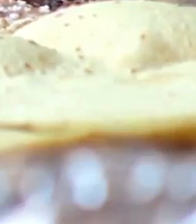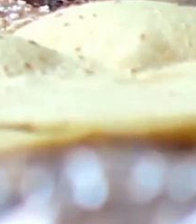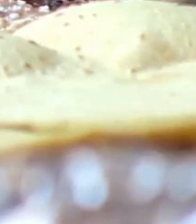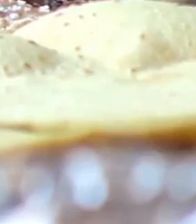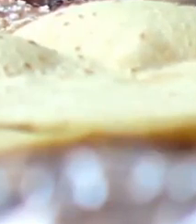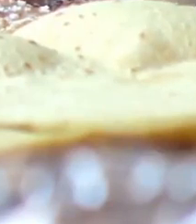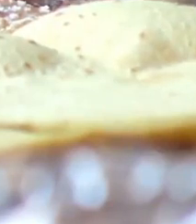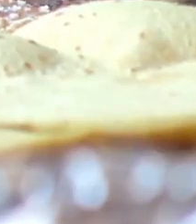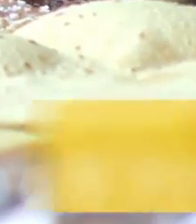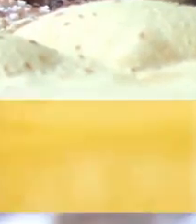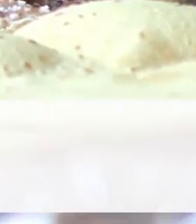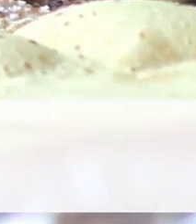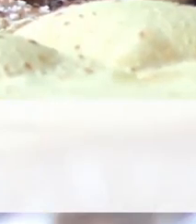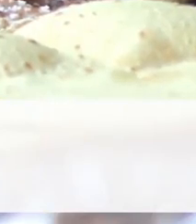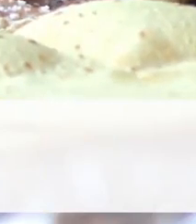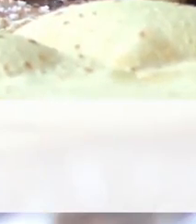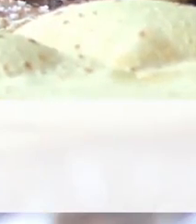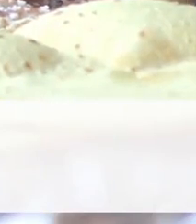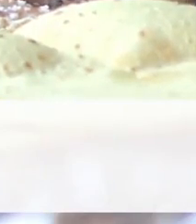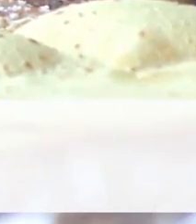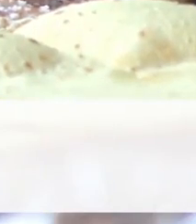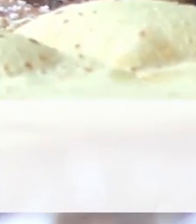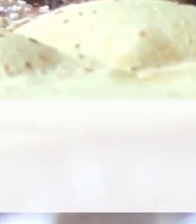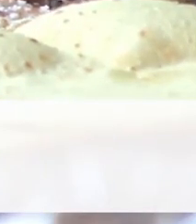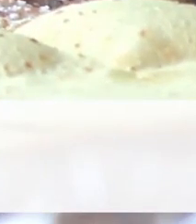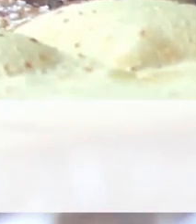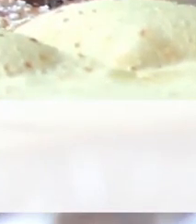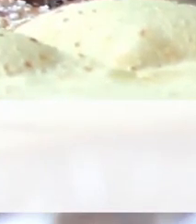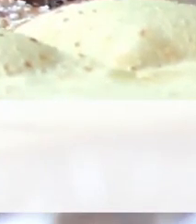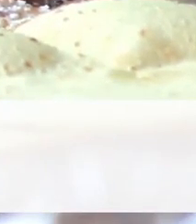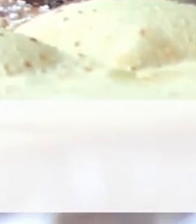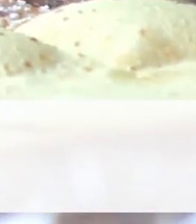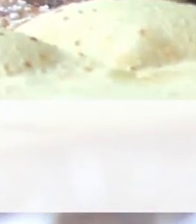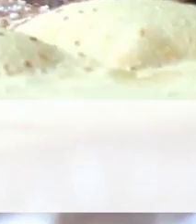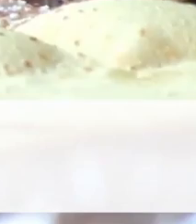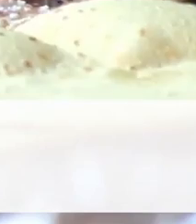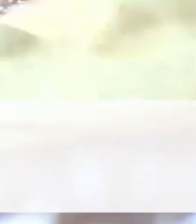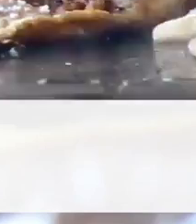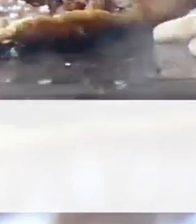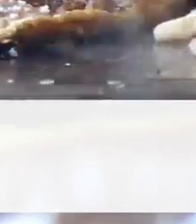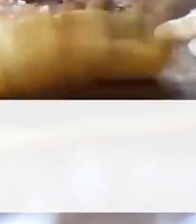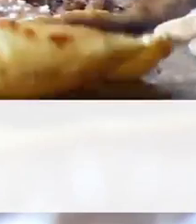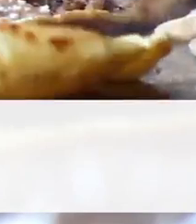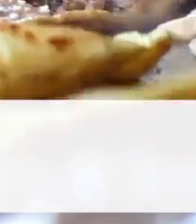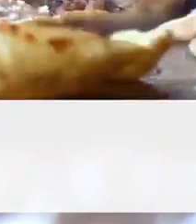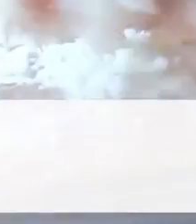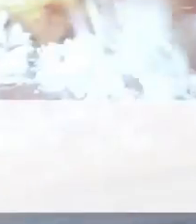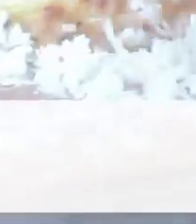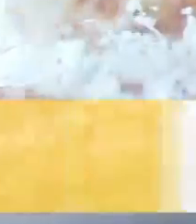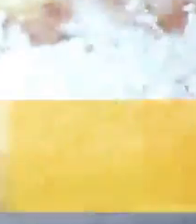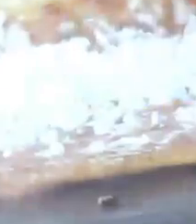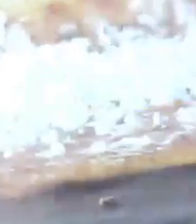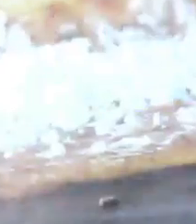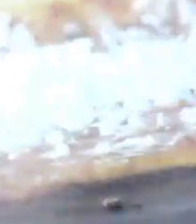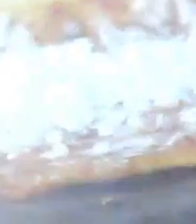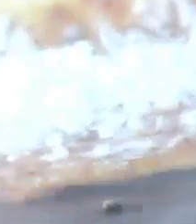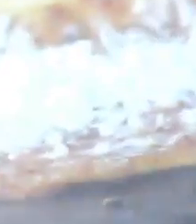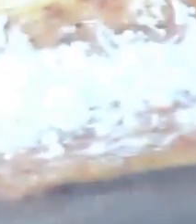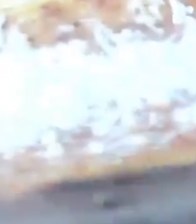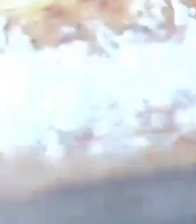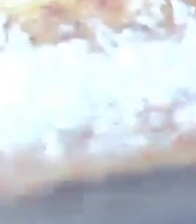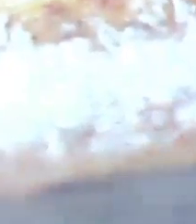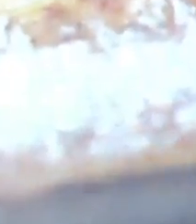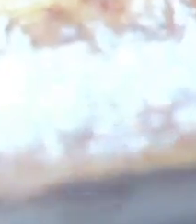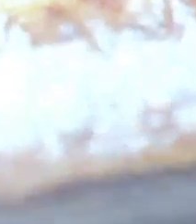hizo algunos agujeros, denominándolo guarache. El platillo comenzó a popularizarse entre la gente con ese mismo término.